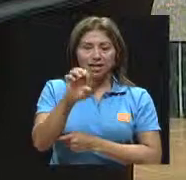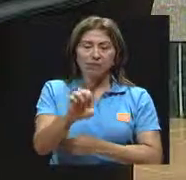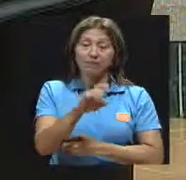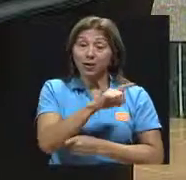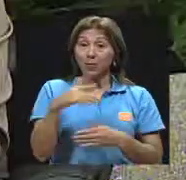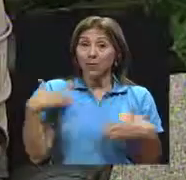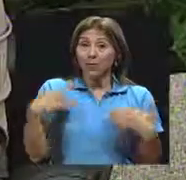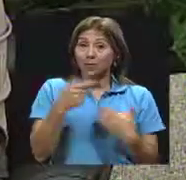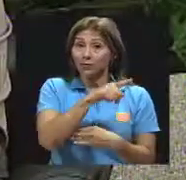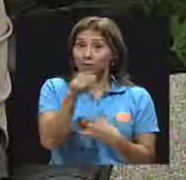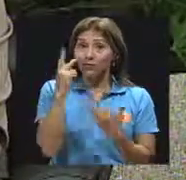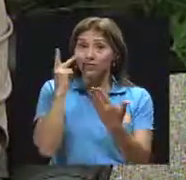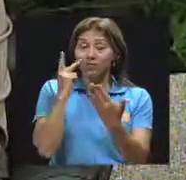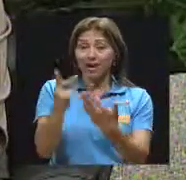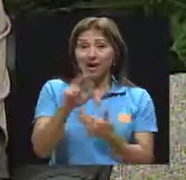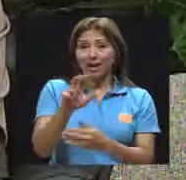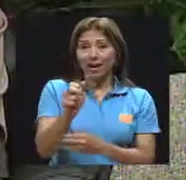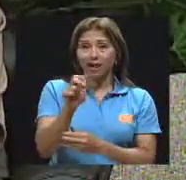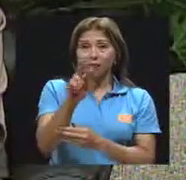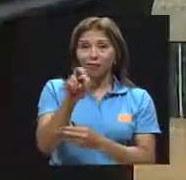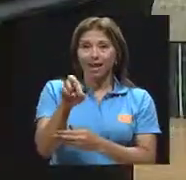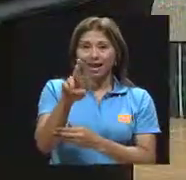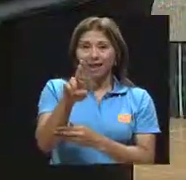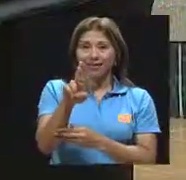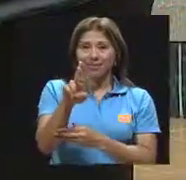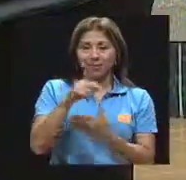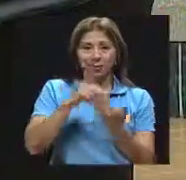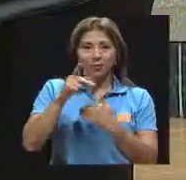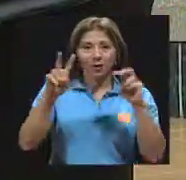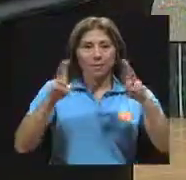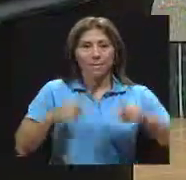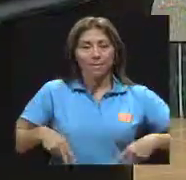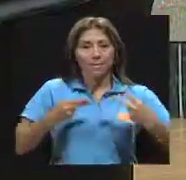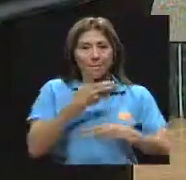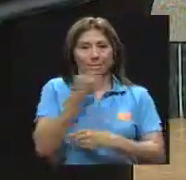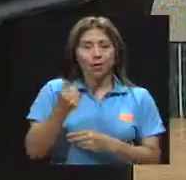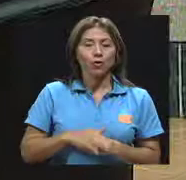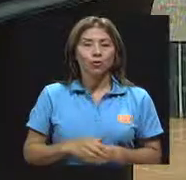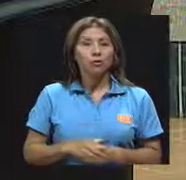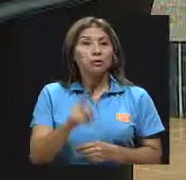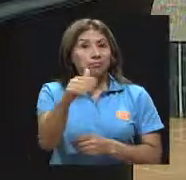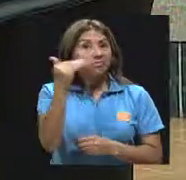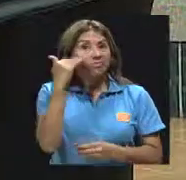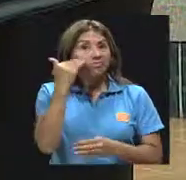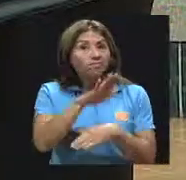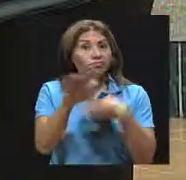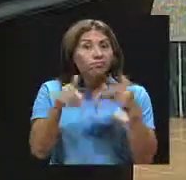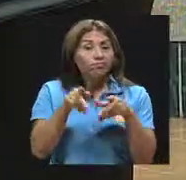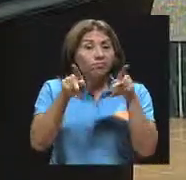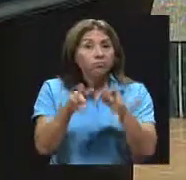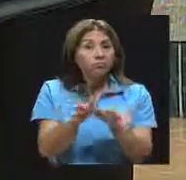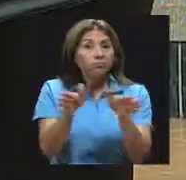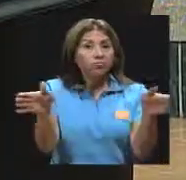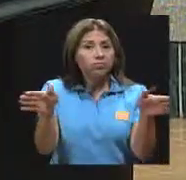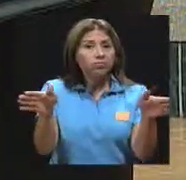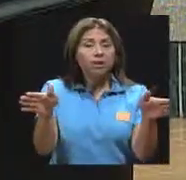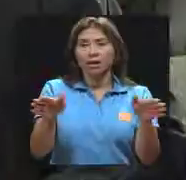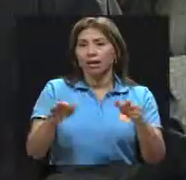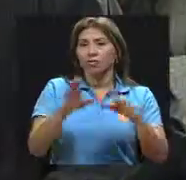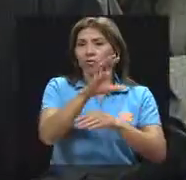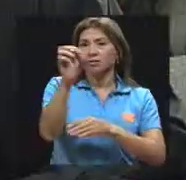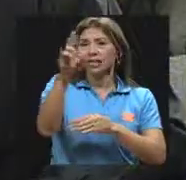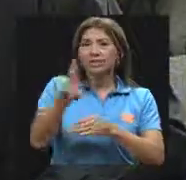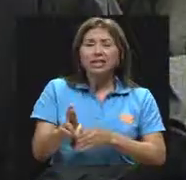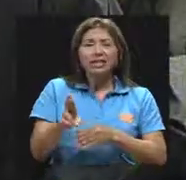su canal UCR en una edición más de Vivir Mejor. Para nadie es un secreto que la sociedad costarricense enfrenta grandes problemas de obesidad,